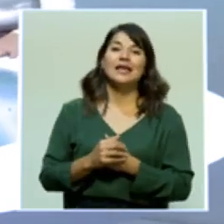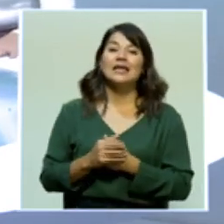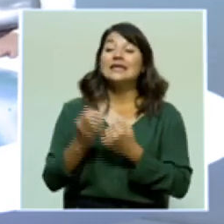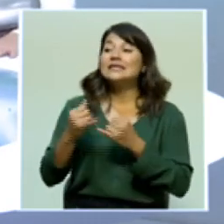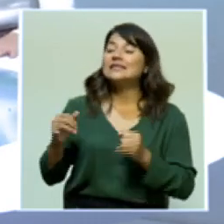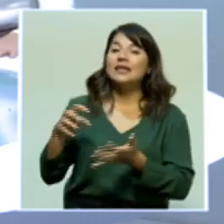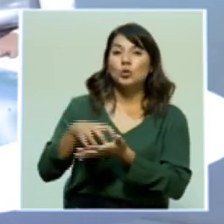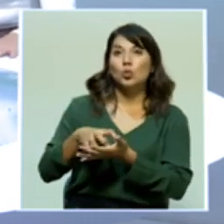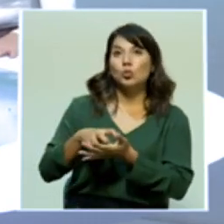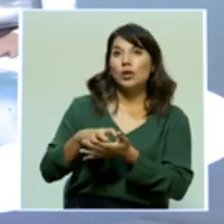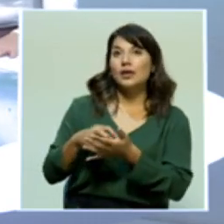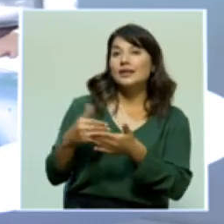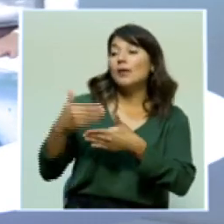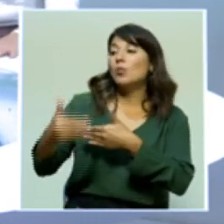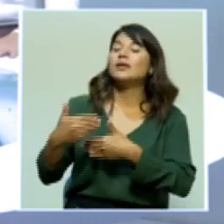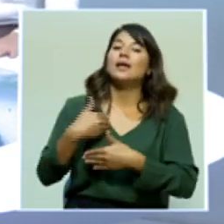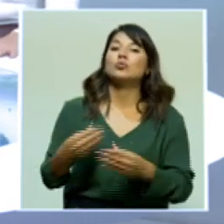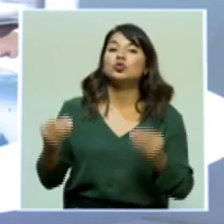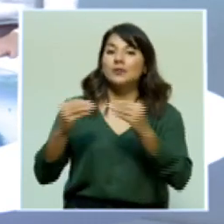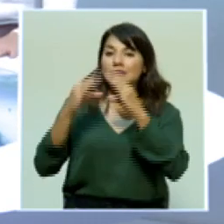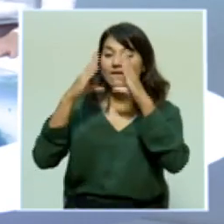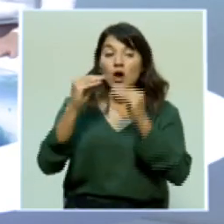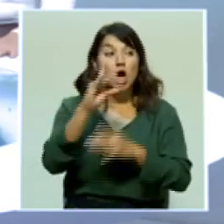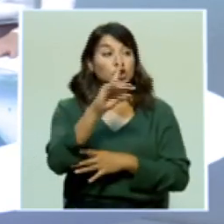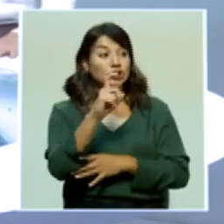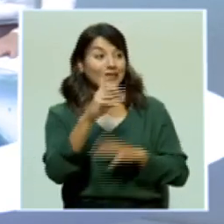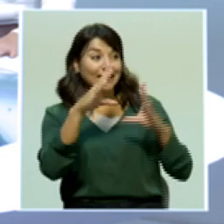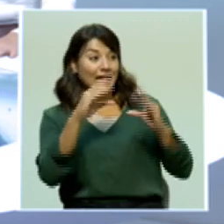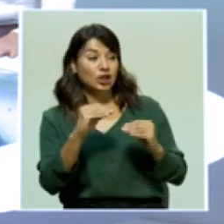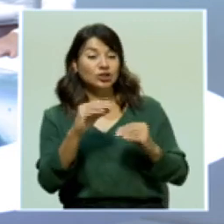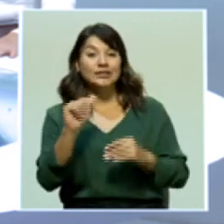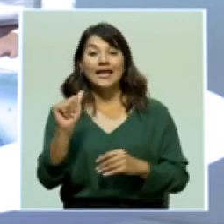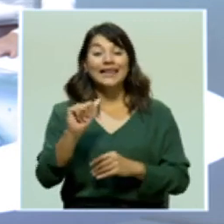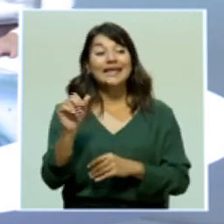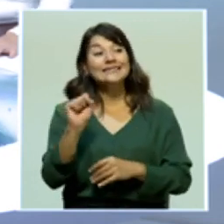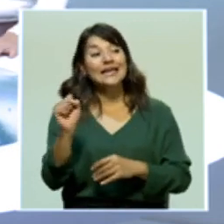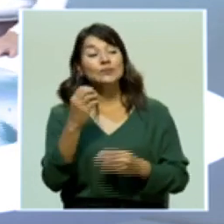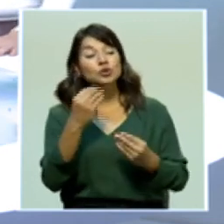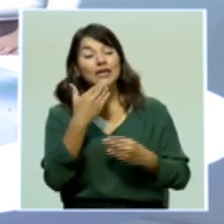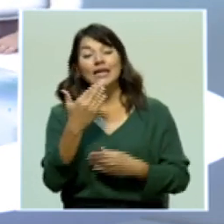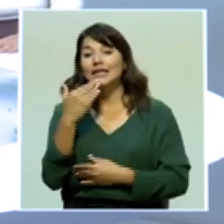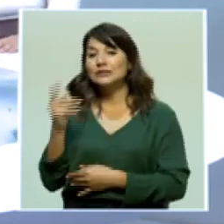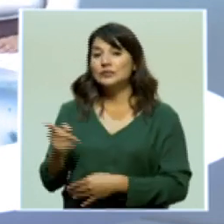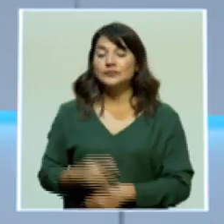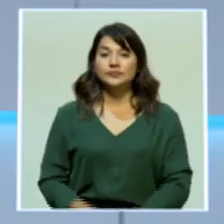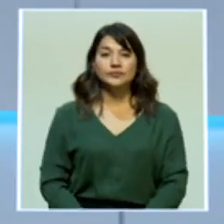lugar a dudas. Vamos a tener más detalle, por supuesto. 8 y 30 de la noche. Andrea Salazar, muchas gracias. Gracias a usted.